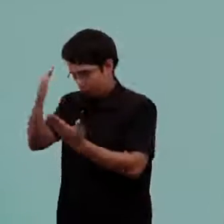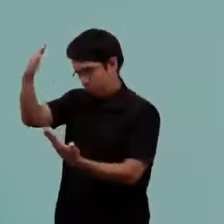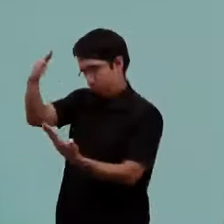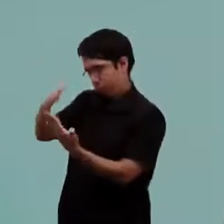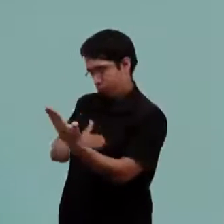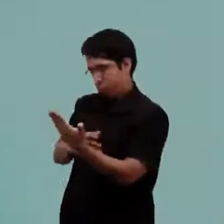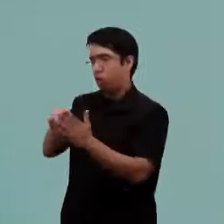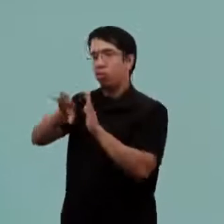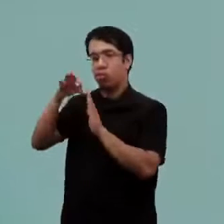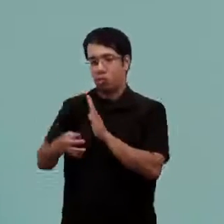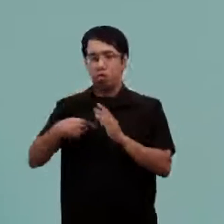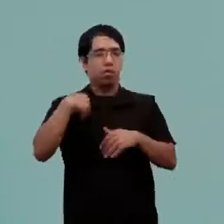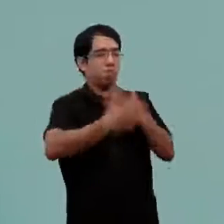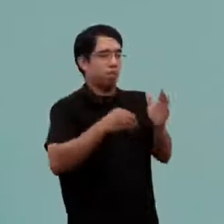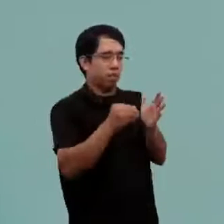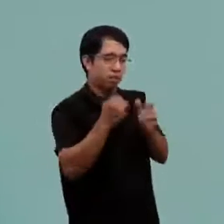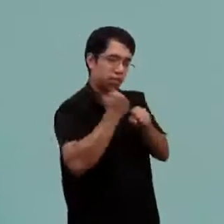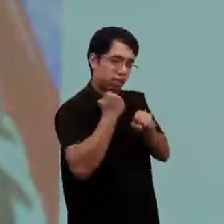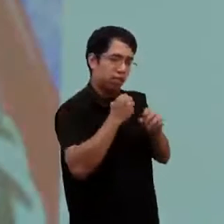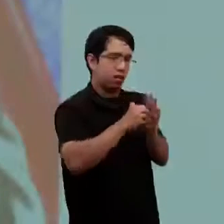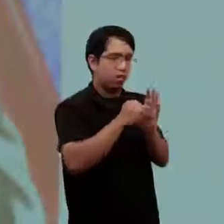práctico con este enfoque.